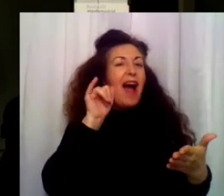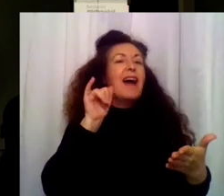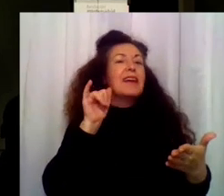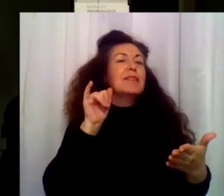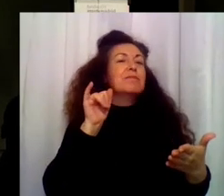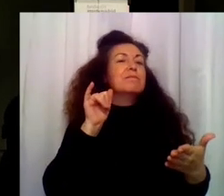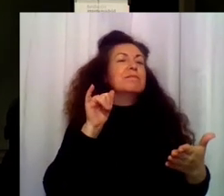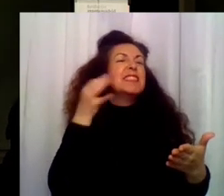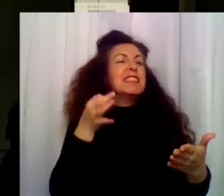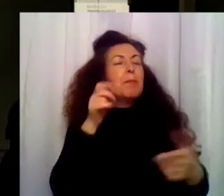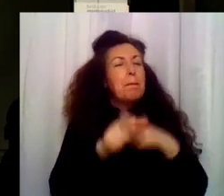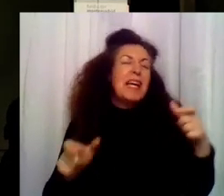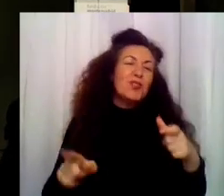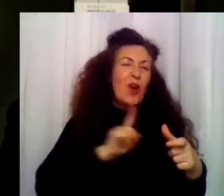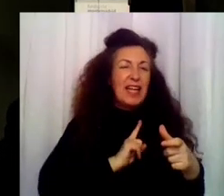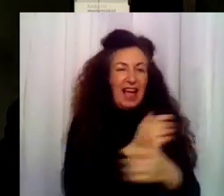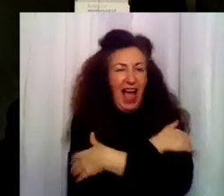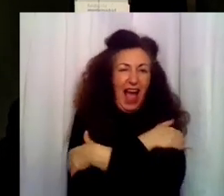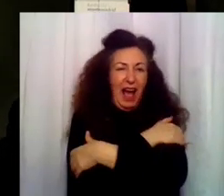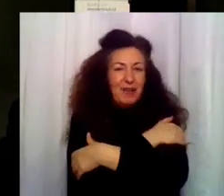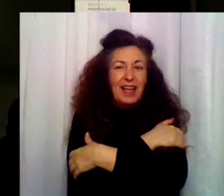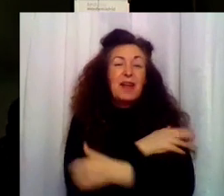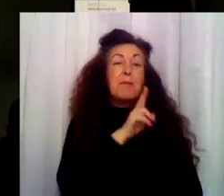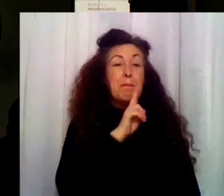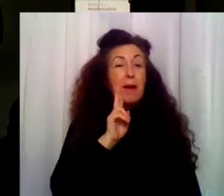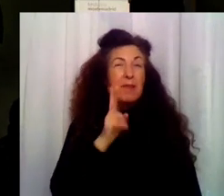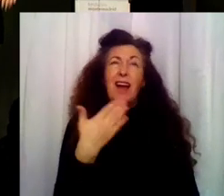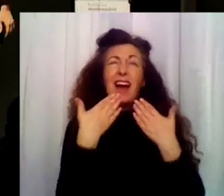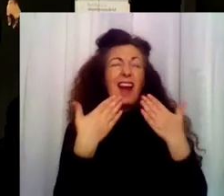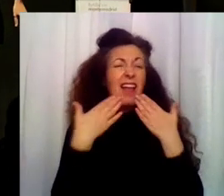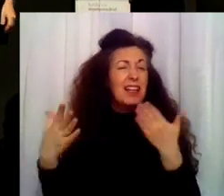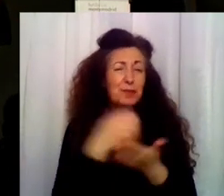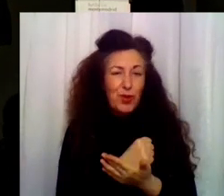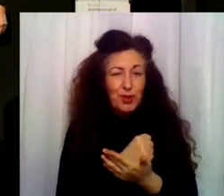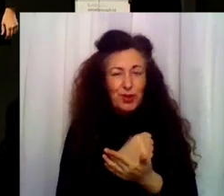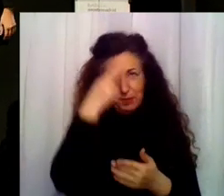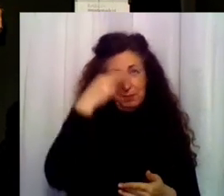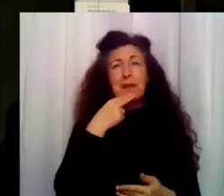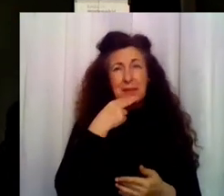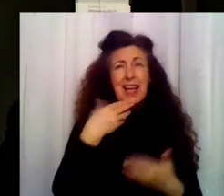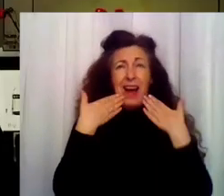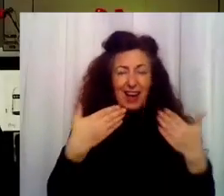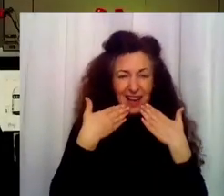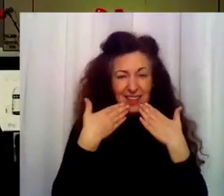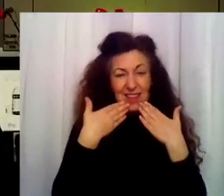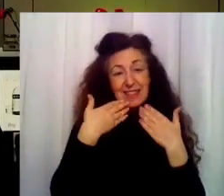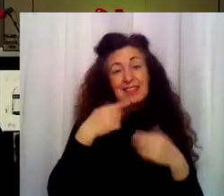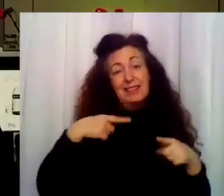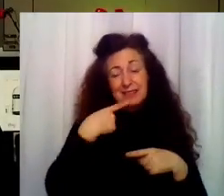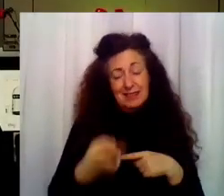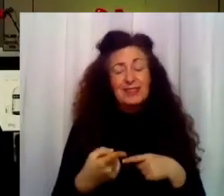salen. Gracias por... Bueno, no sé. Gracias por todo. Sí, muchas gracias. Mucha suerte, amigos. Gracias.